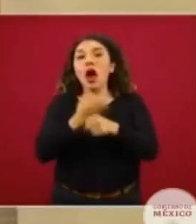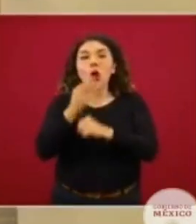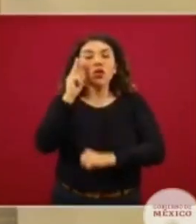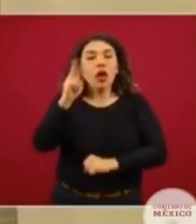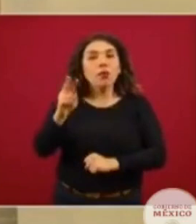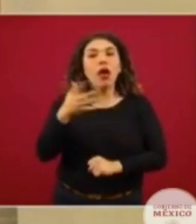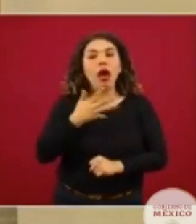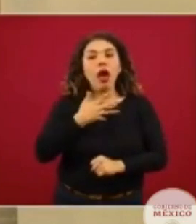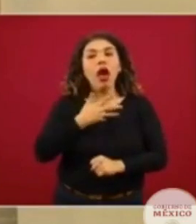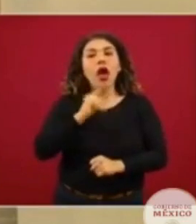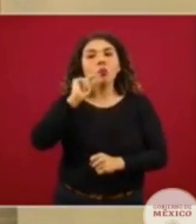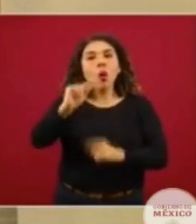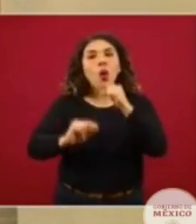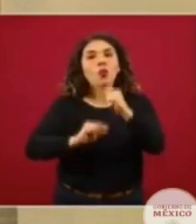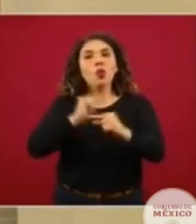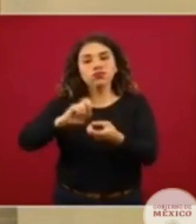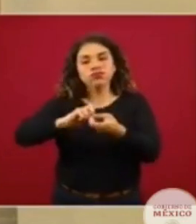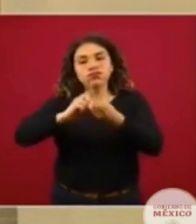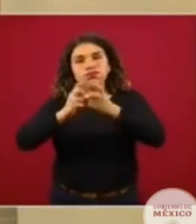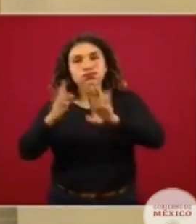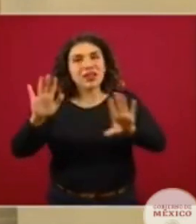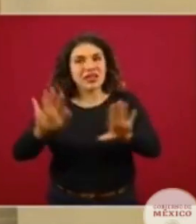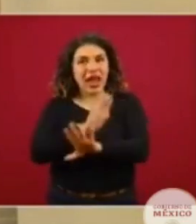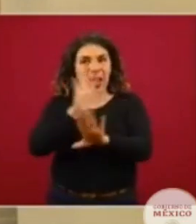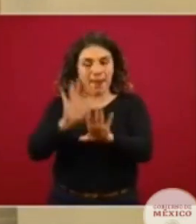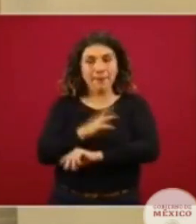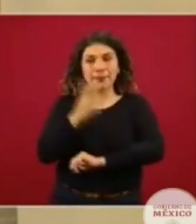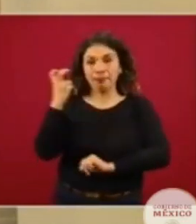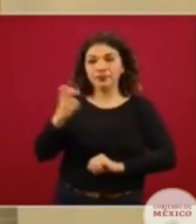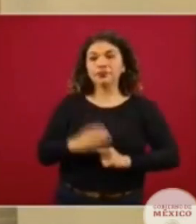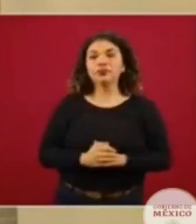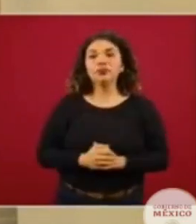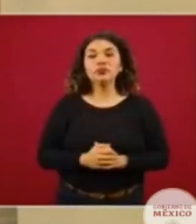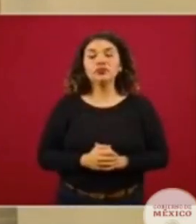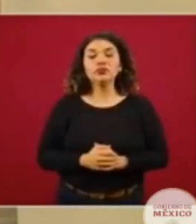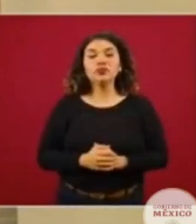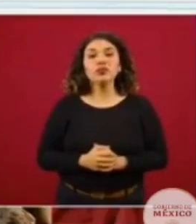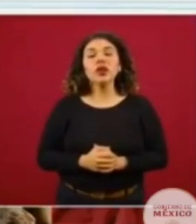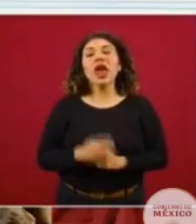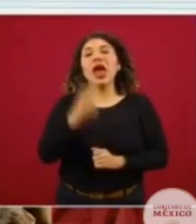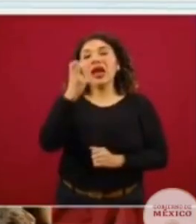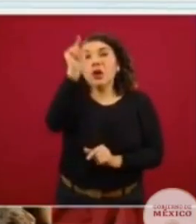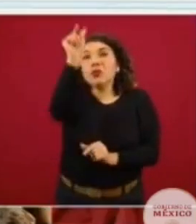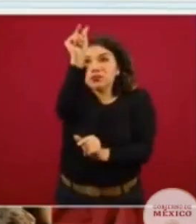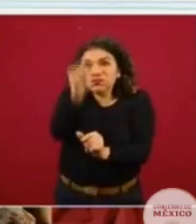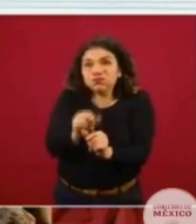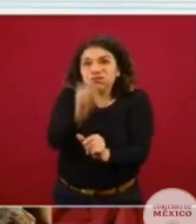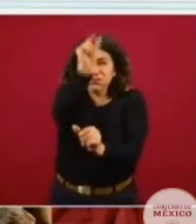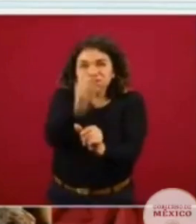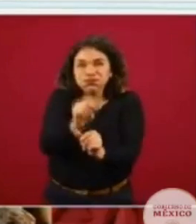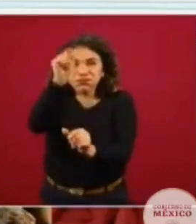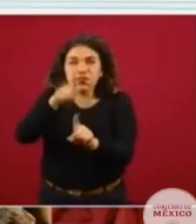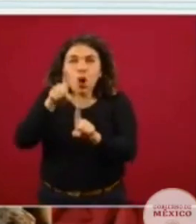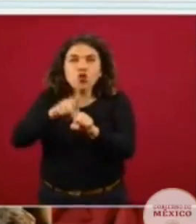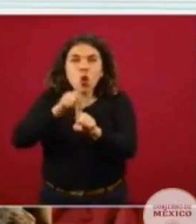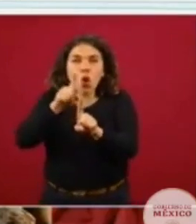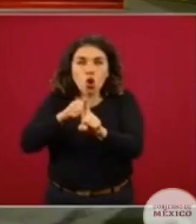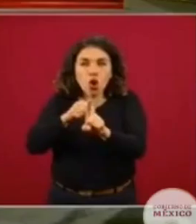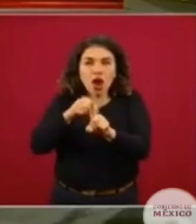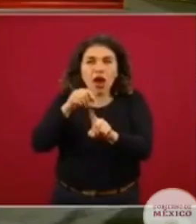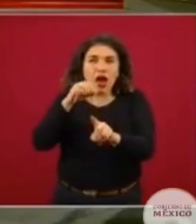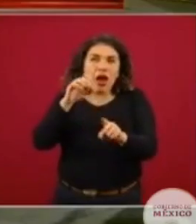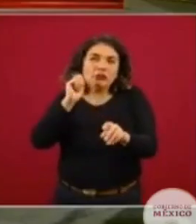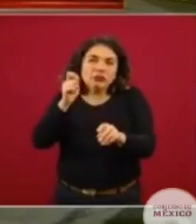ha estado progresando en estos últimos días. Ya en relación a cómo están compuestas las barras, las columnas,